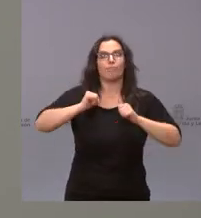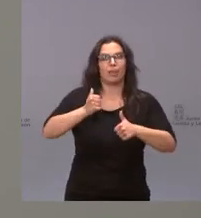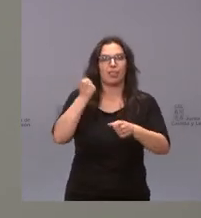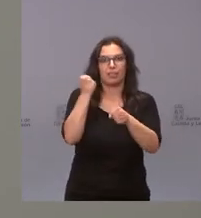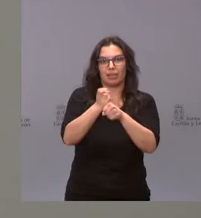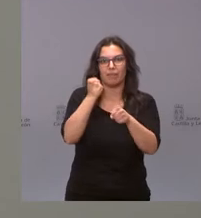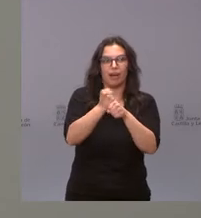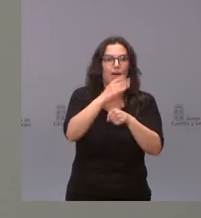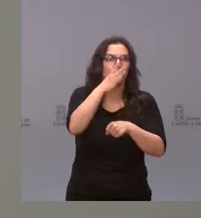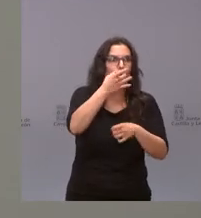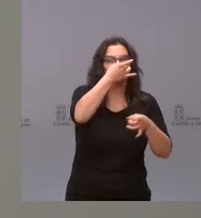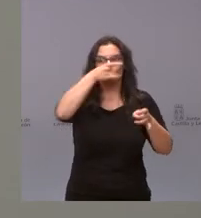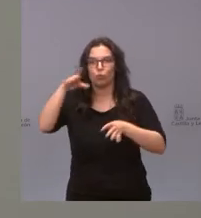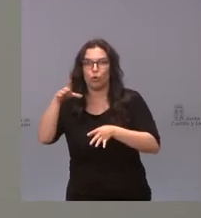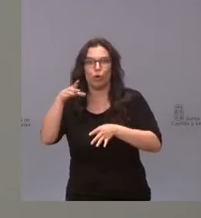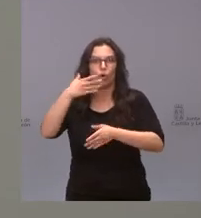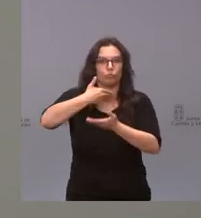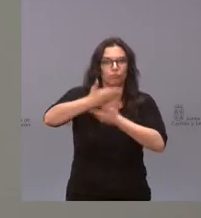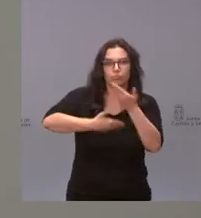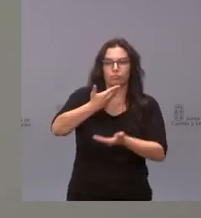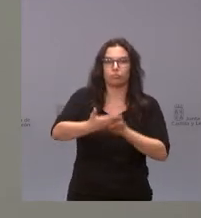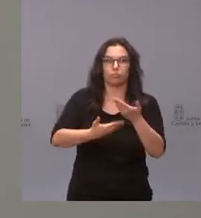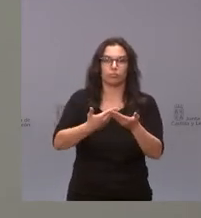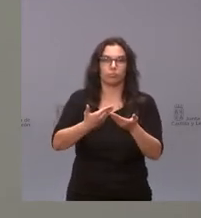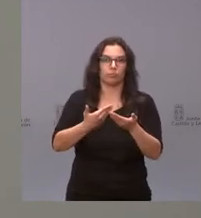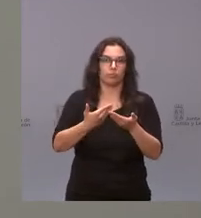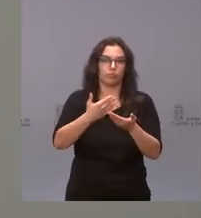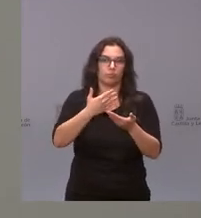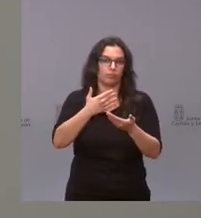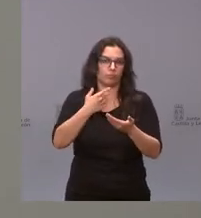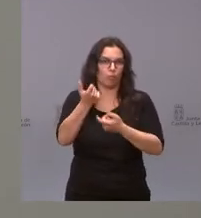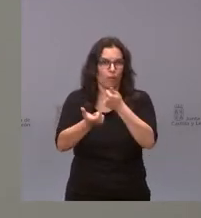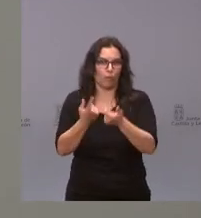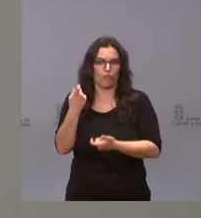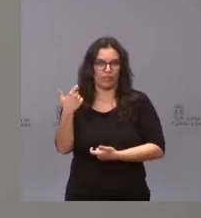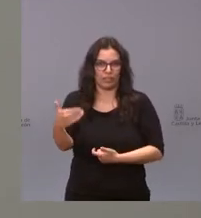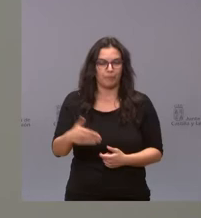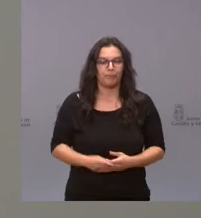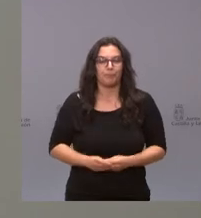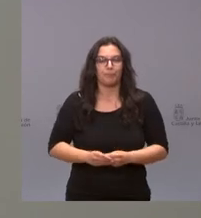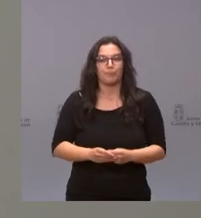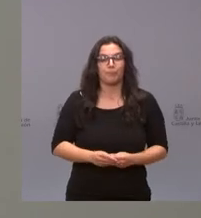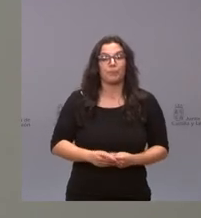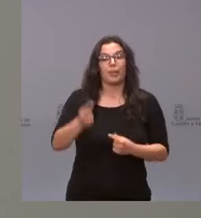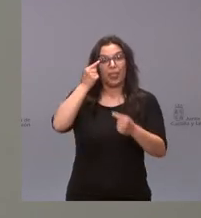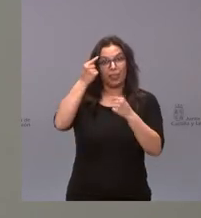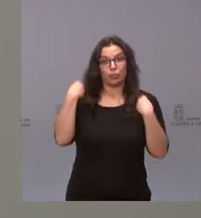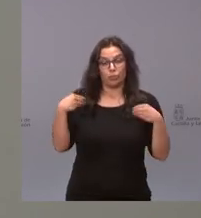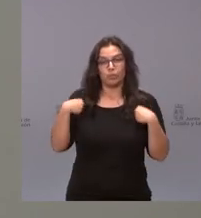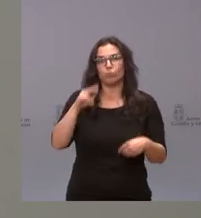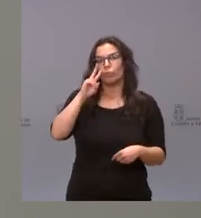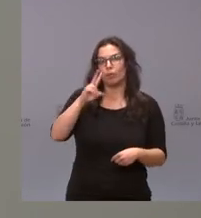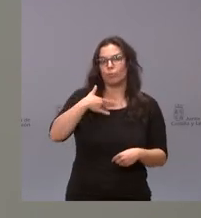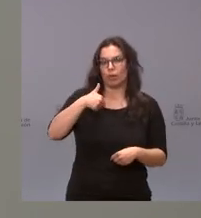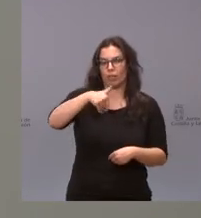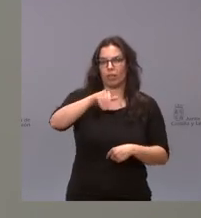sustituciones y demás y el proceso de vacunación se está produciendo. Estos datos los colgaremos en la página web de la